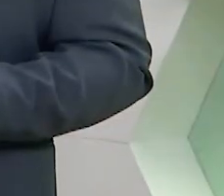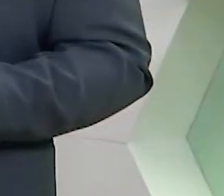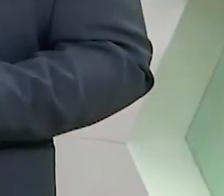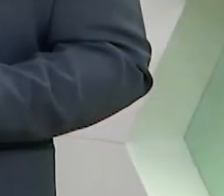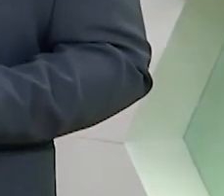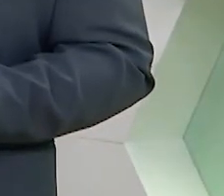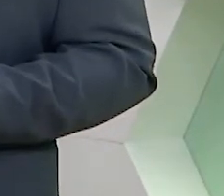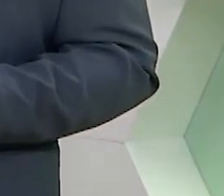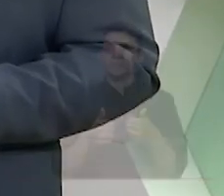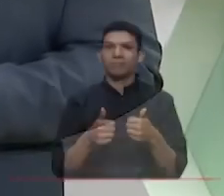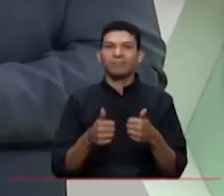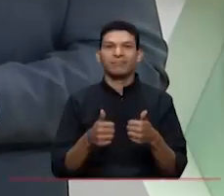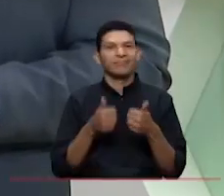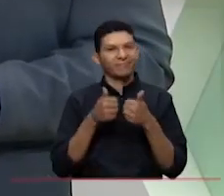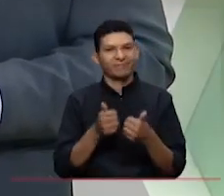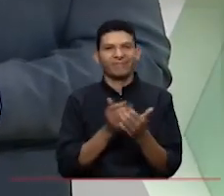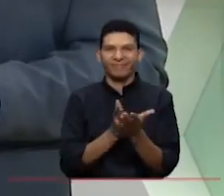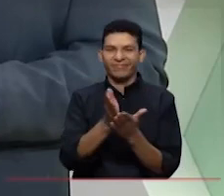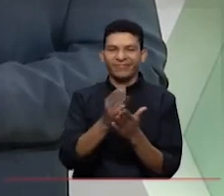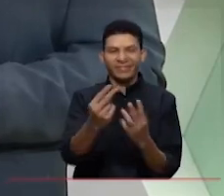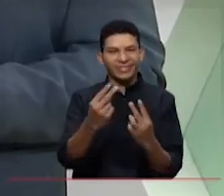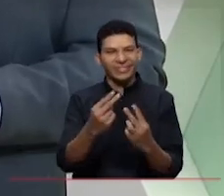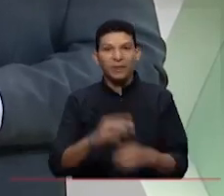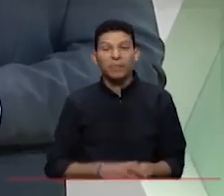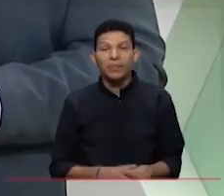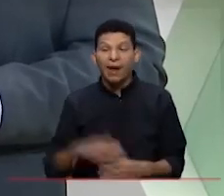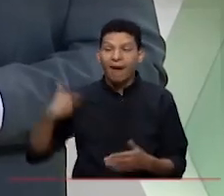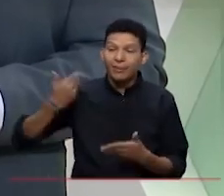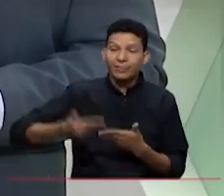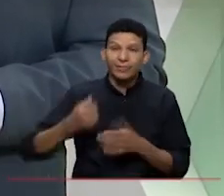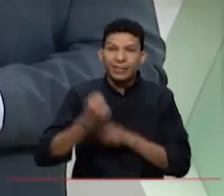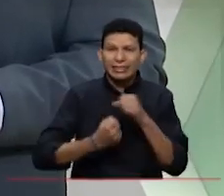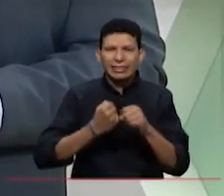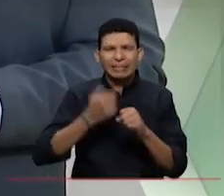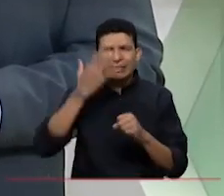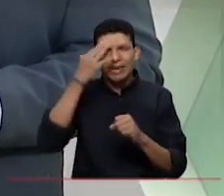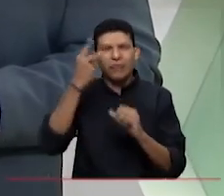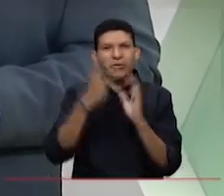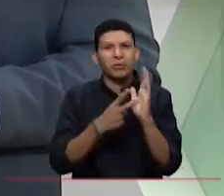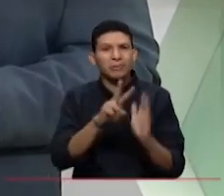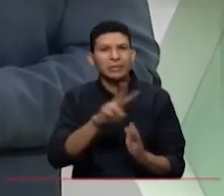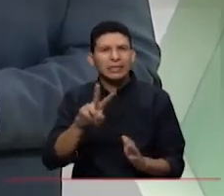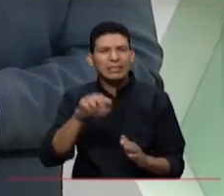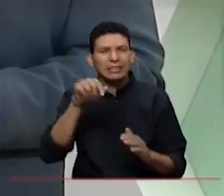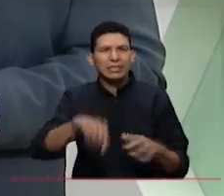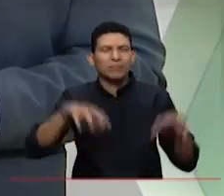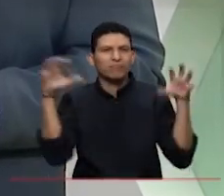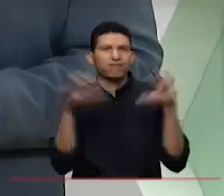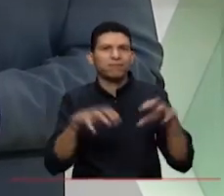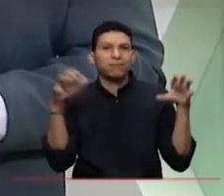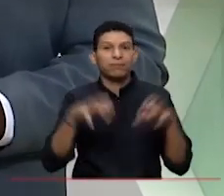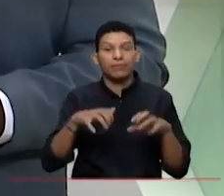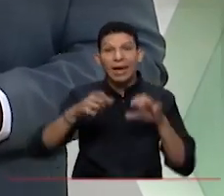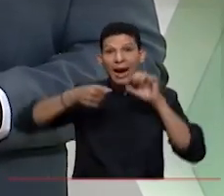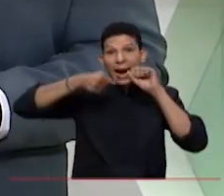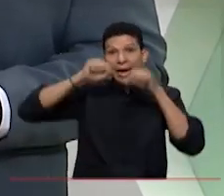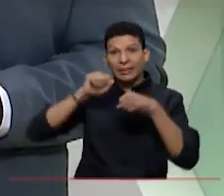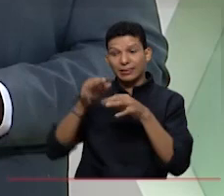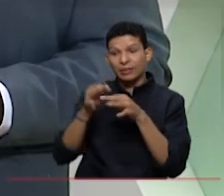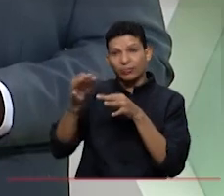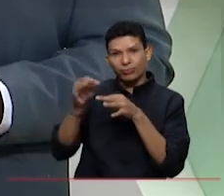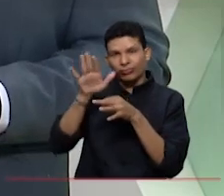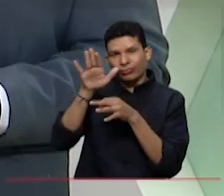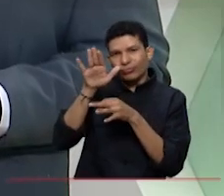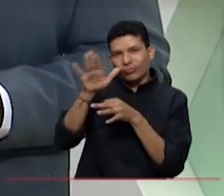Qué bueno que siguen con nosotros. En lo corrido de este año y debido a las lluvias, la quebrada de las cañas en Florida ha presentado tres eventos de gran